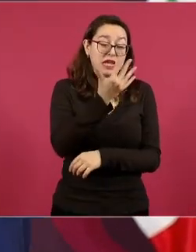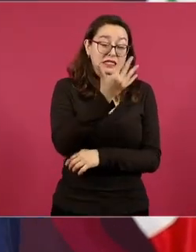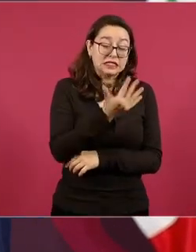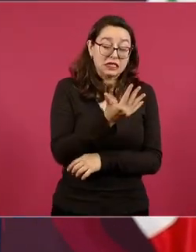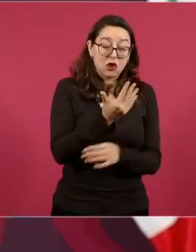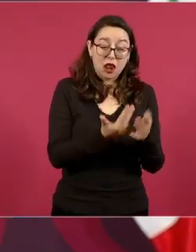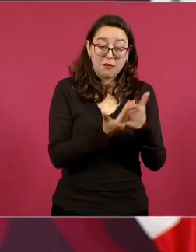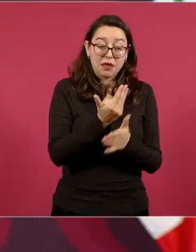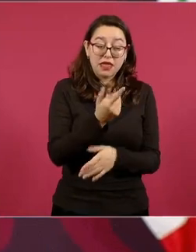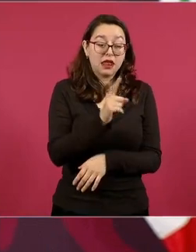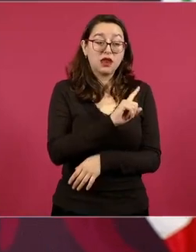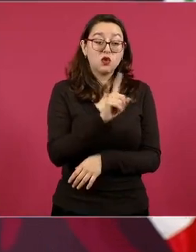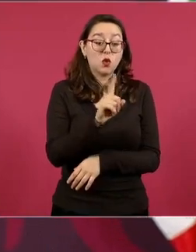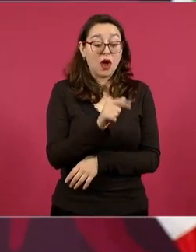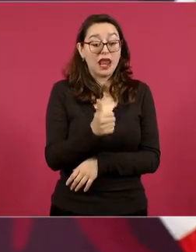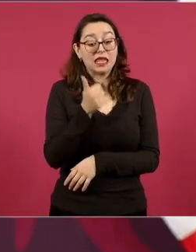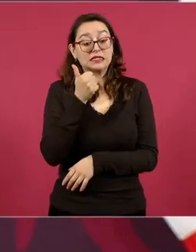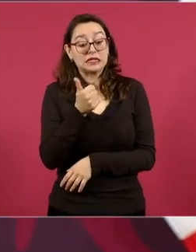cuarenta